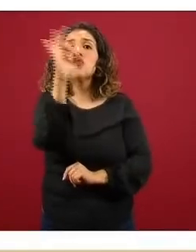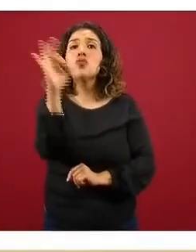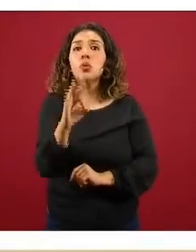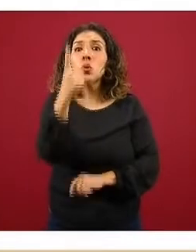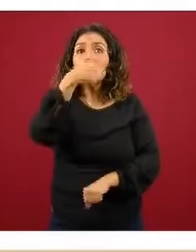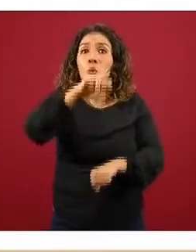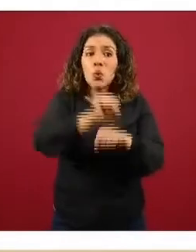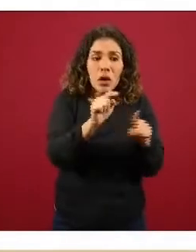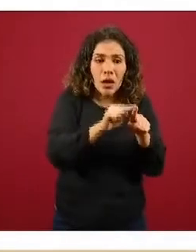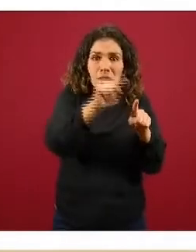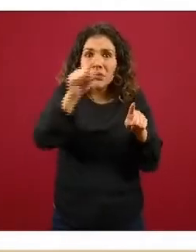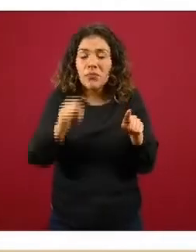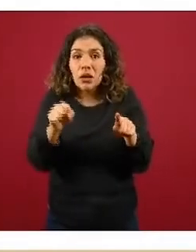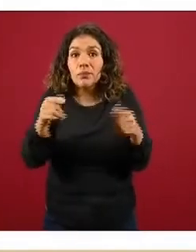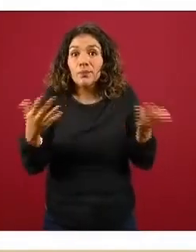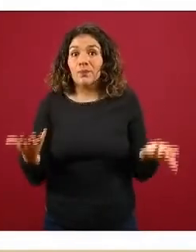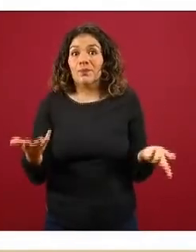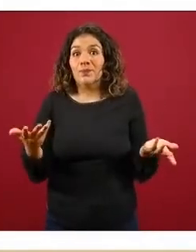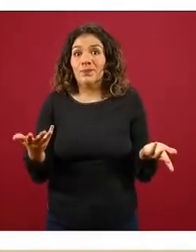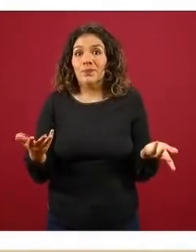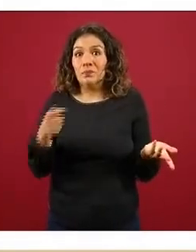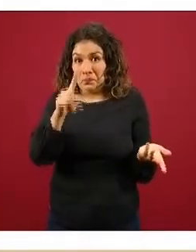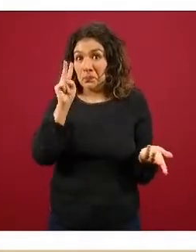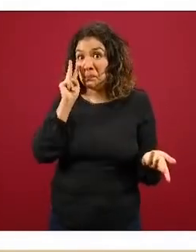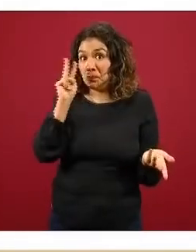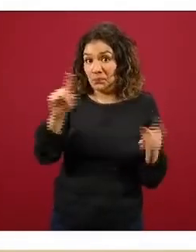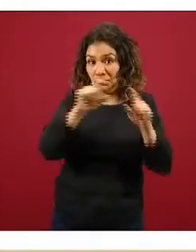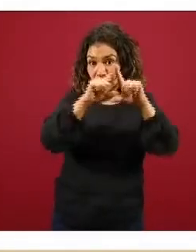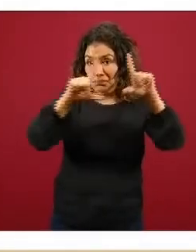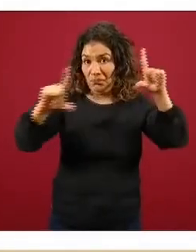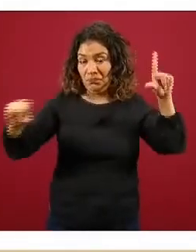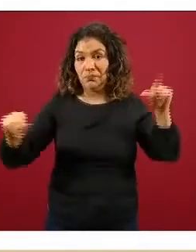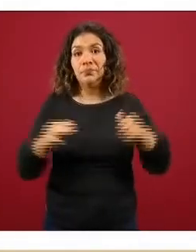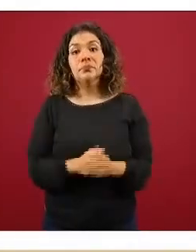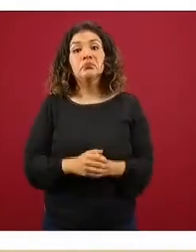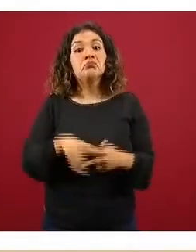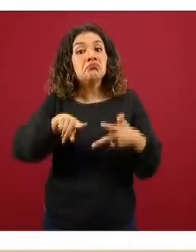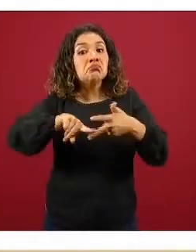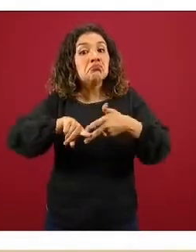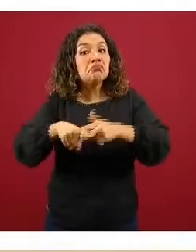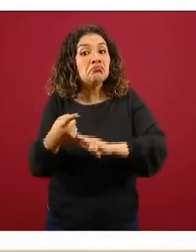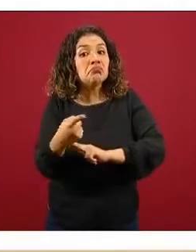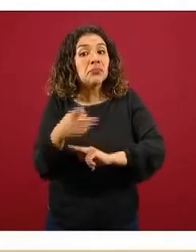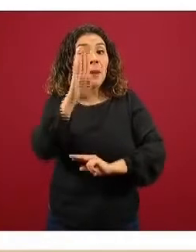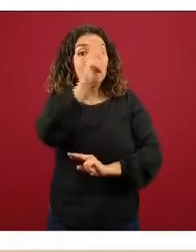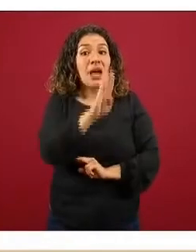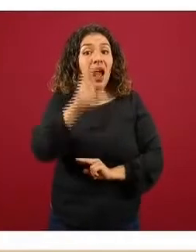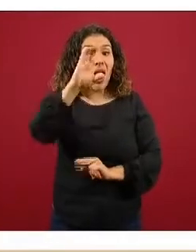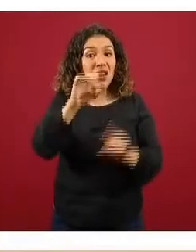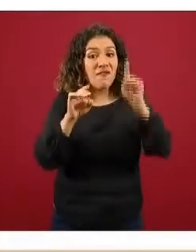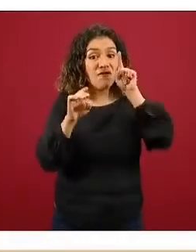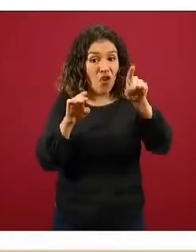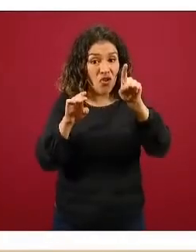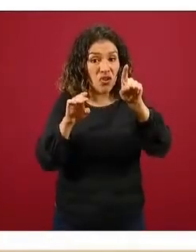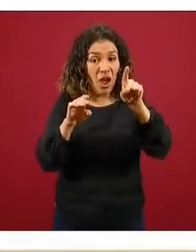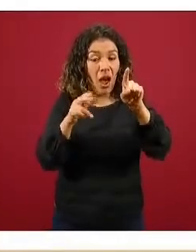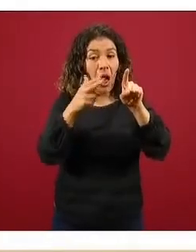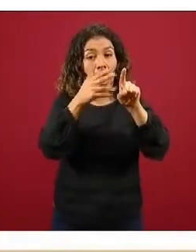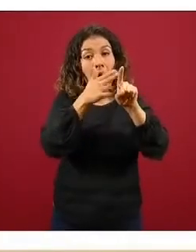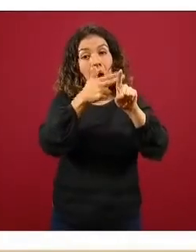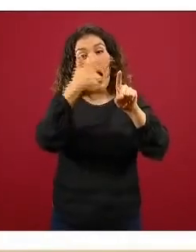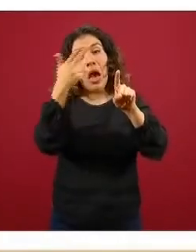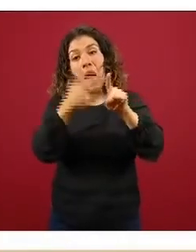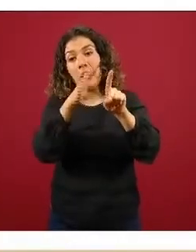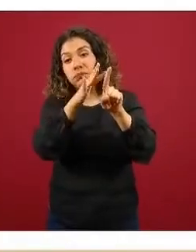de una semana a otra, si lo pueden ver por aquí. A partir de Baja California y hacia